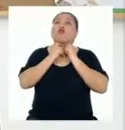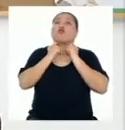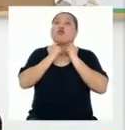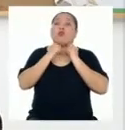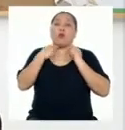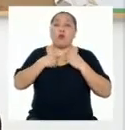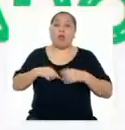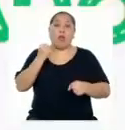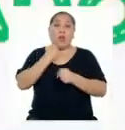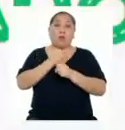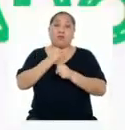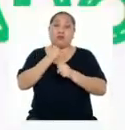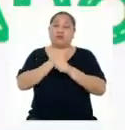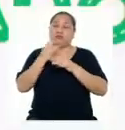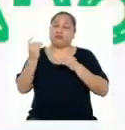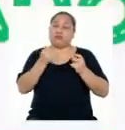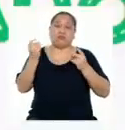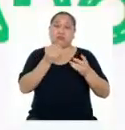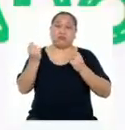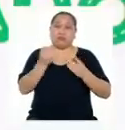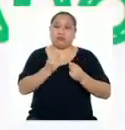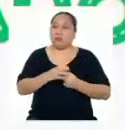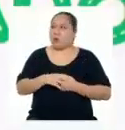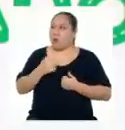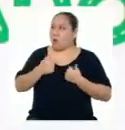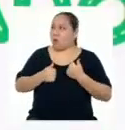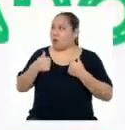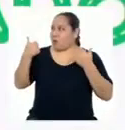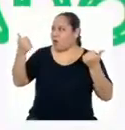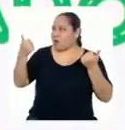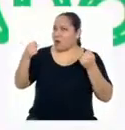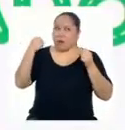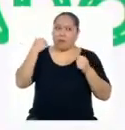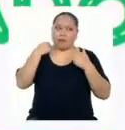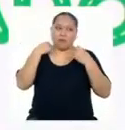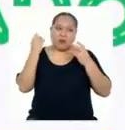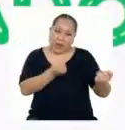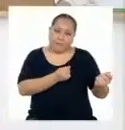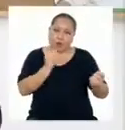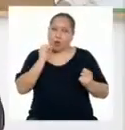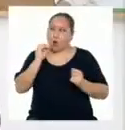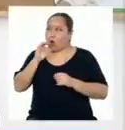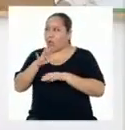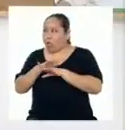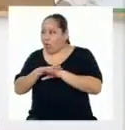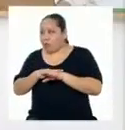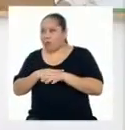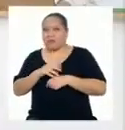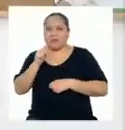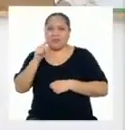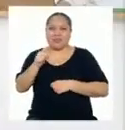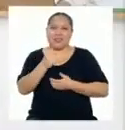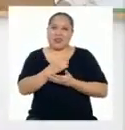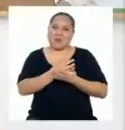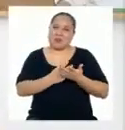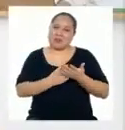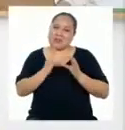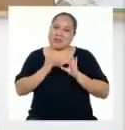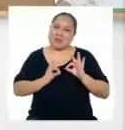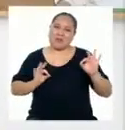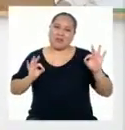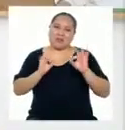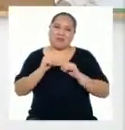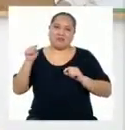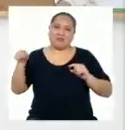trabaja rápidamente. ¿Y qué es lo bueno? ¿Que trabaje rápido o lento? Esa la parte retadora.